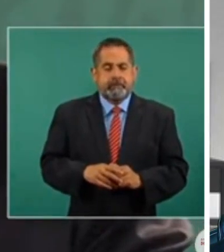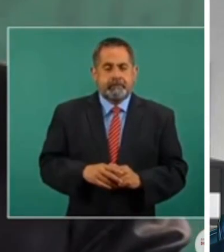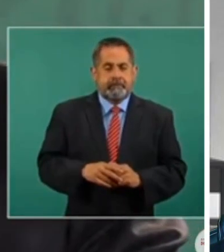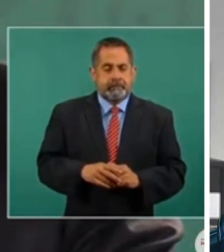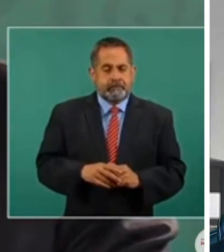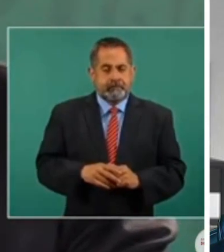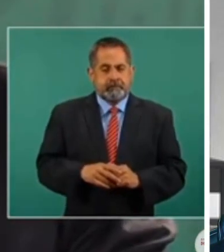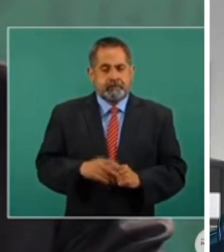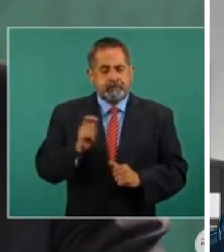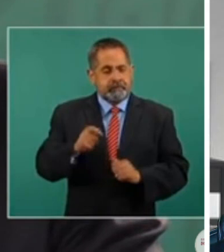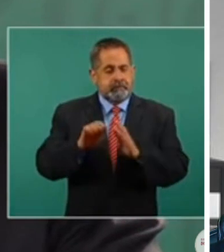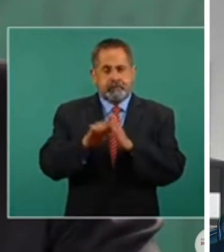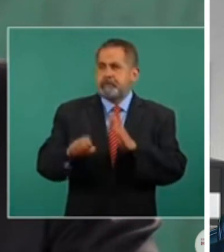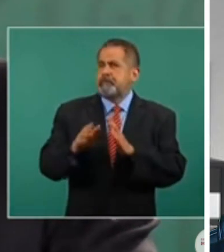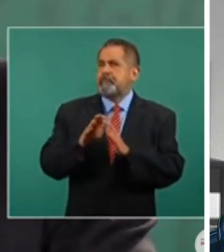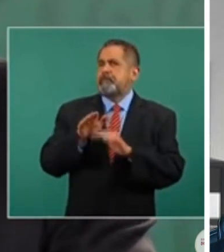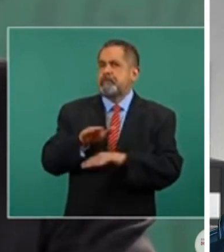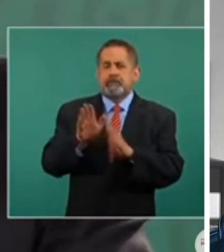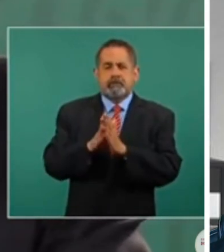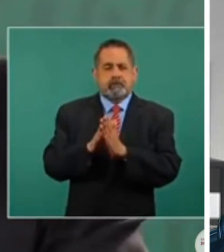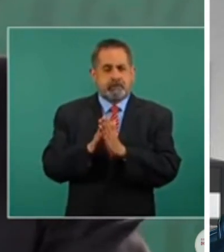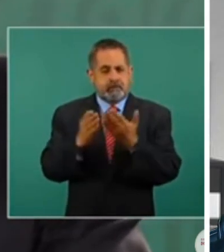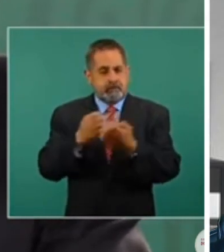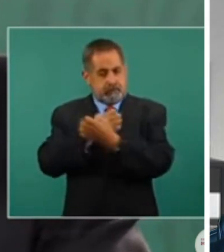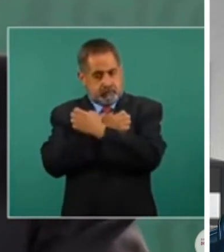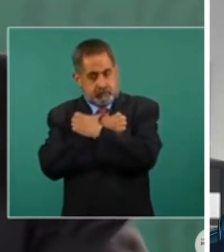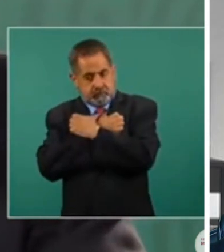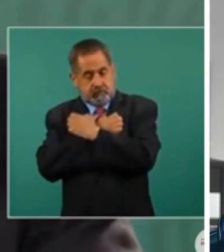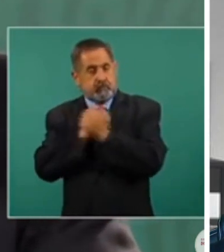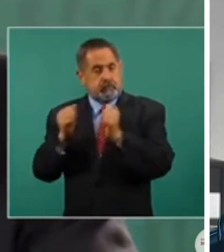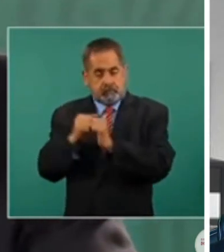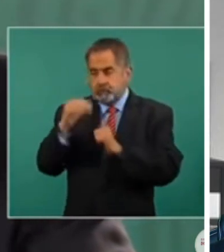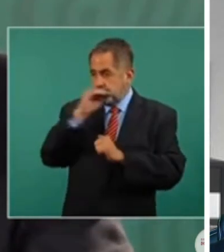la educación sea pública y gratuita.